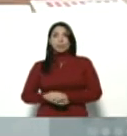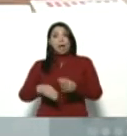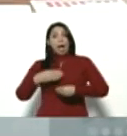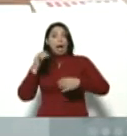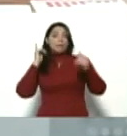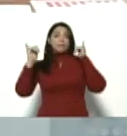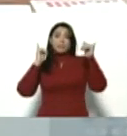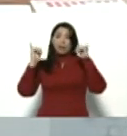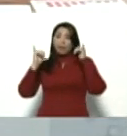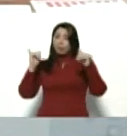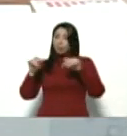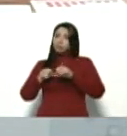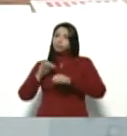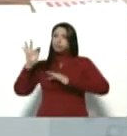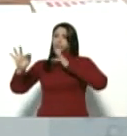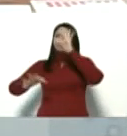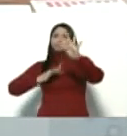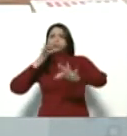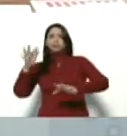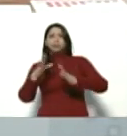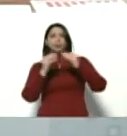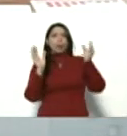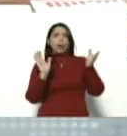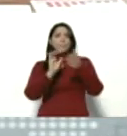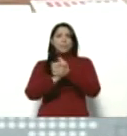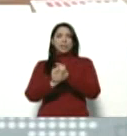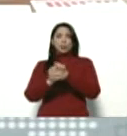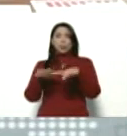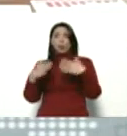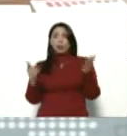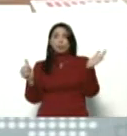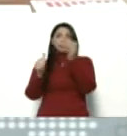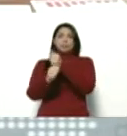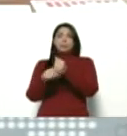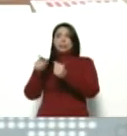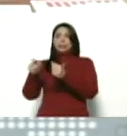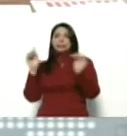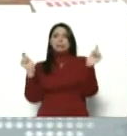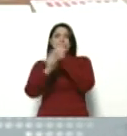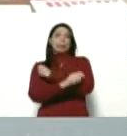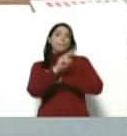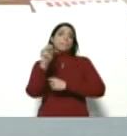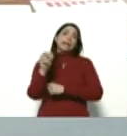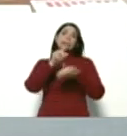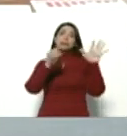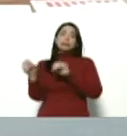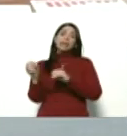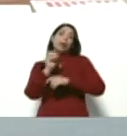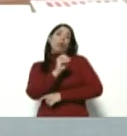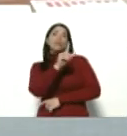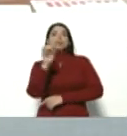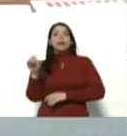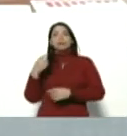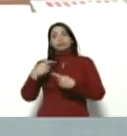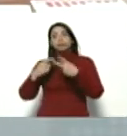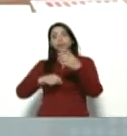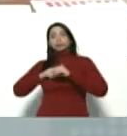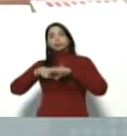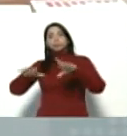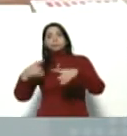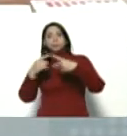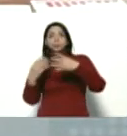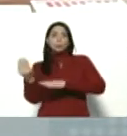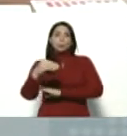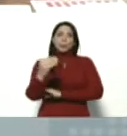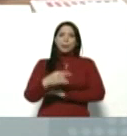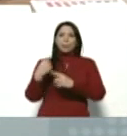y contagia a todas sus amistades. Cuando nos damos cuenta, este caso se transformó en 20, 40, 60, 100 casos más. Y cada caso más,